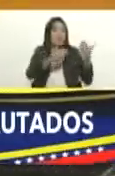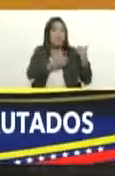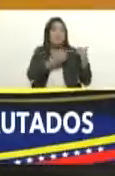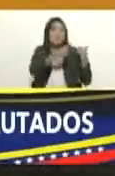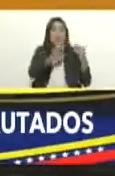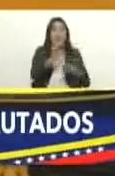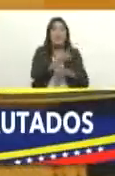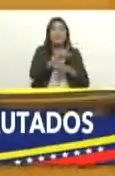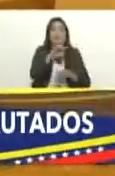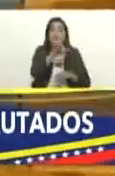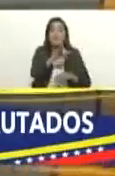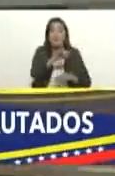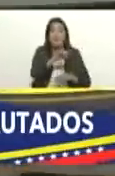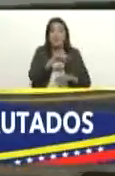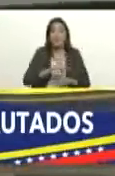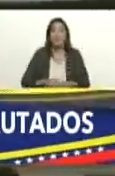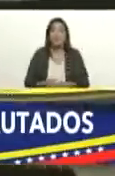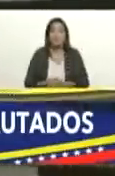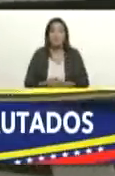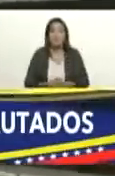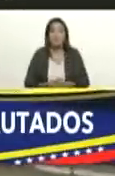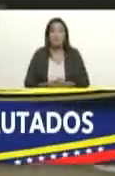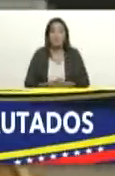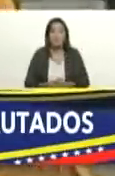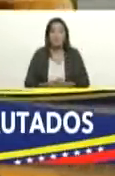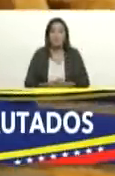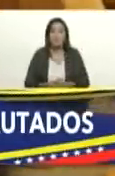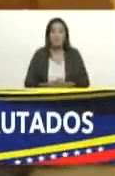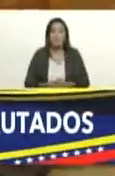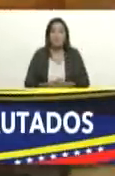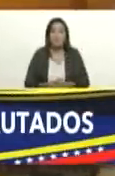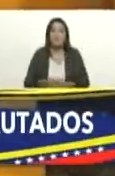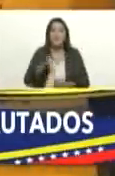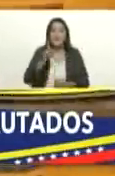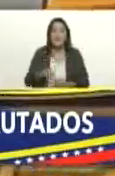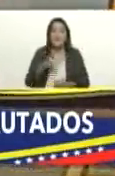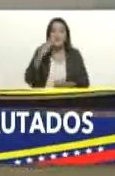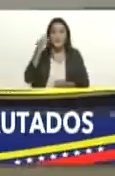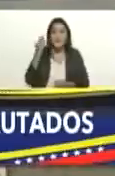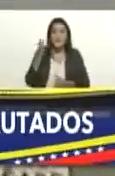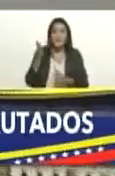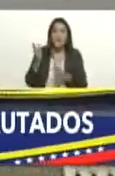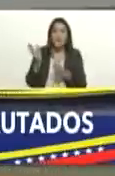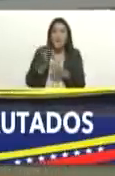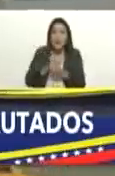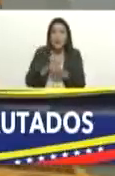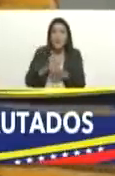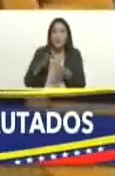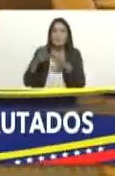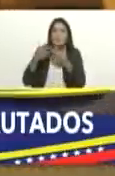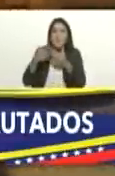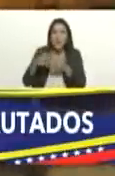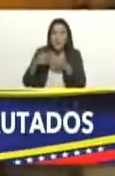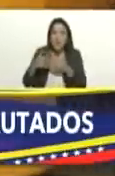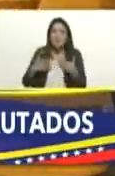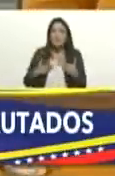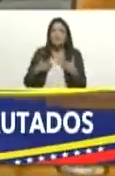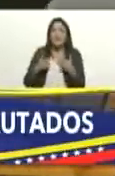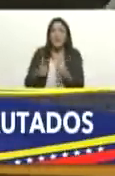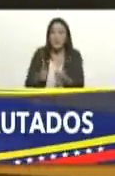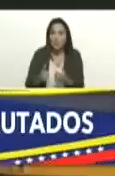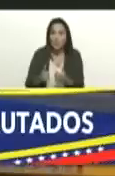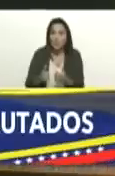nuestros gobernadores igualmente presidente hemos encontrado maquinaria equipos insumos de salud yo quisiera que la